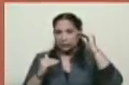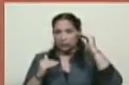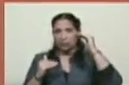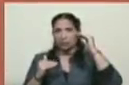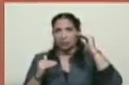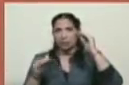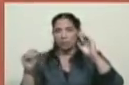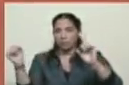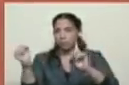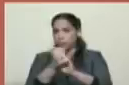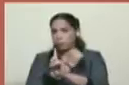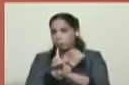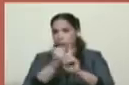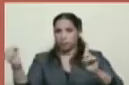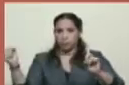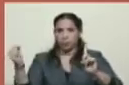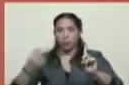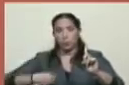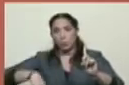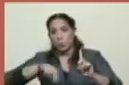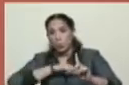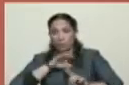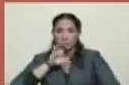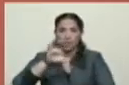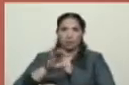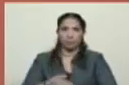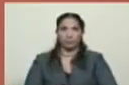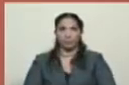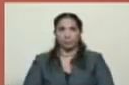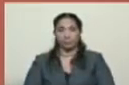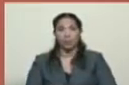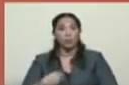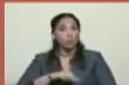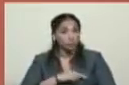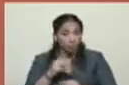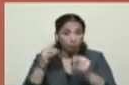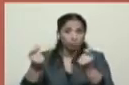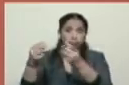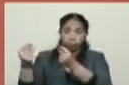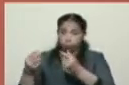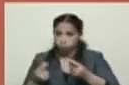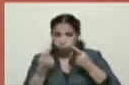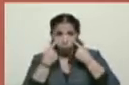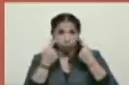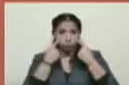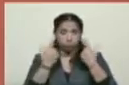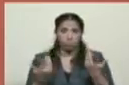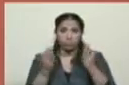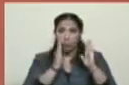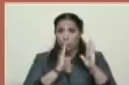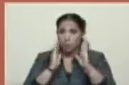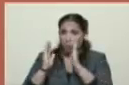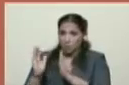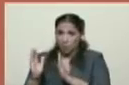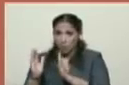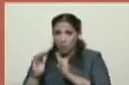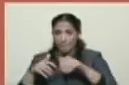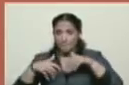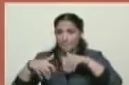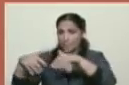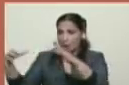violencia en Venezuela. Ya hemos advertido a los organizadores de la marcha